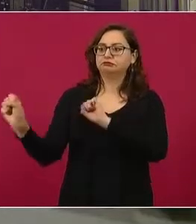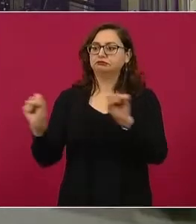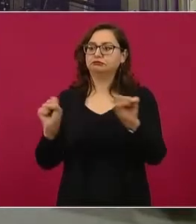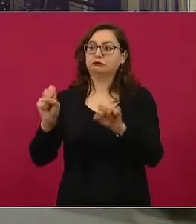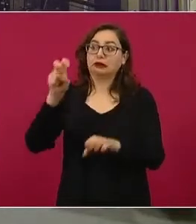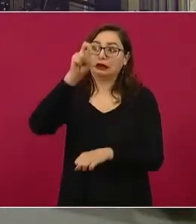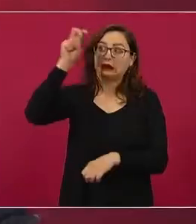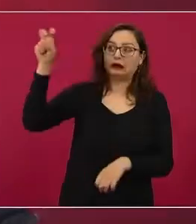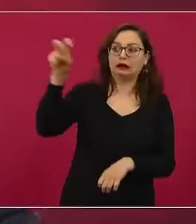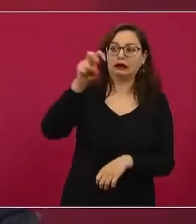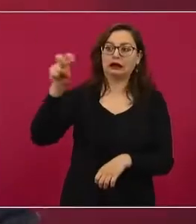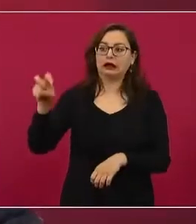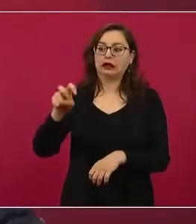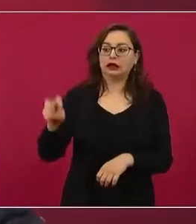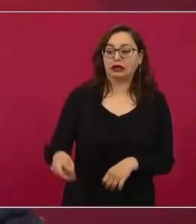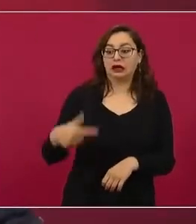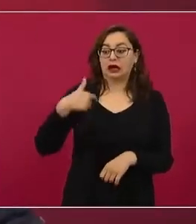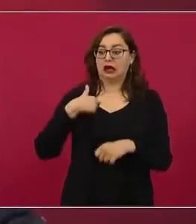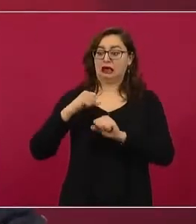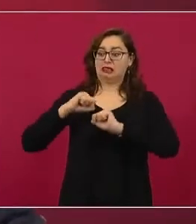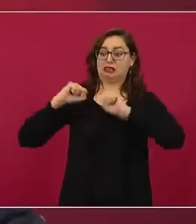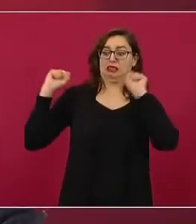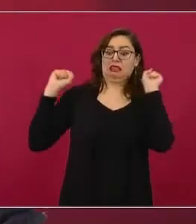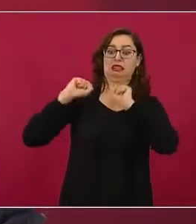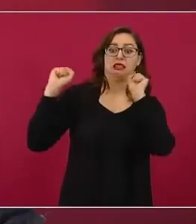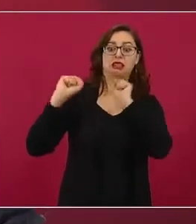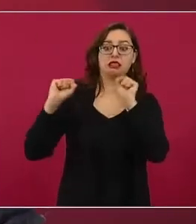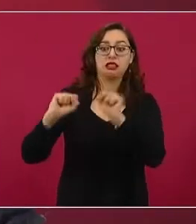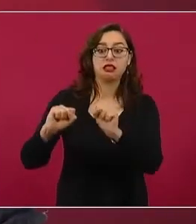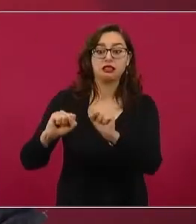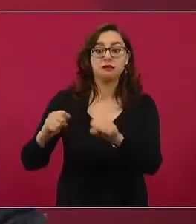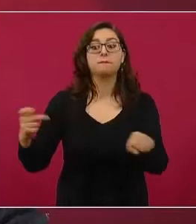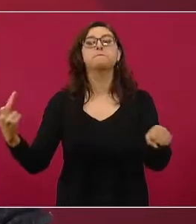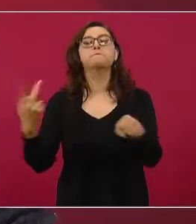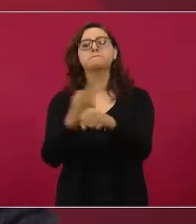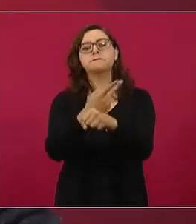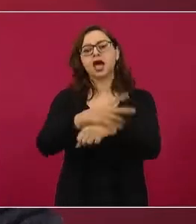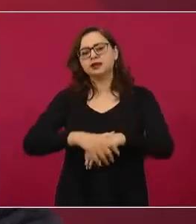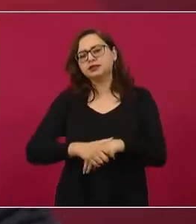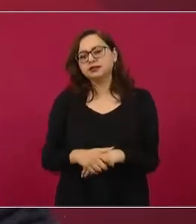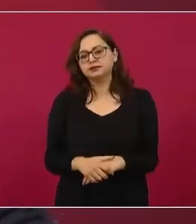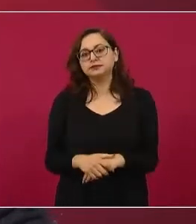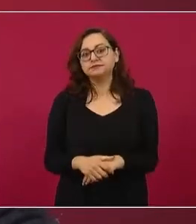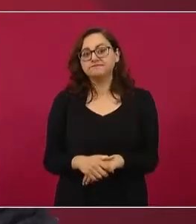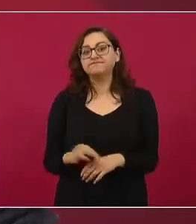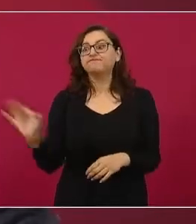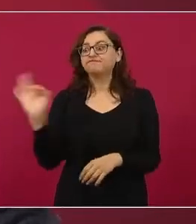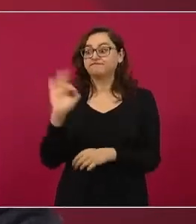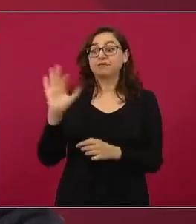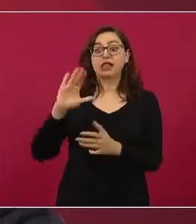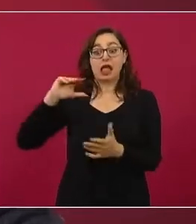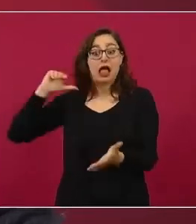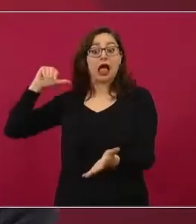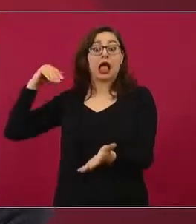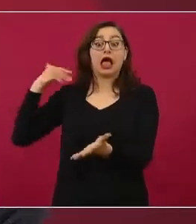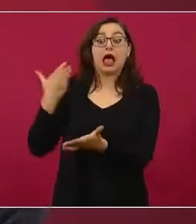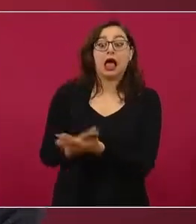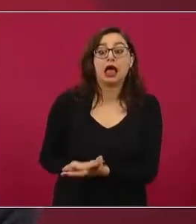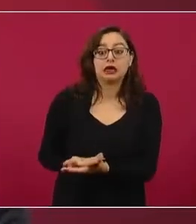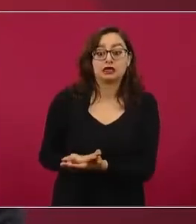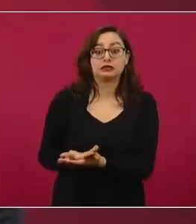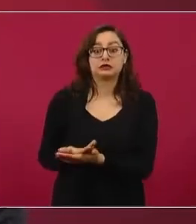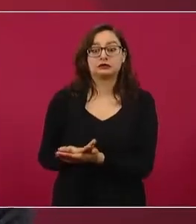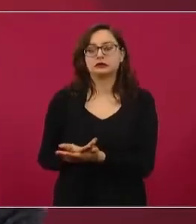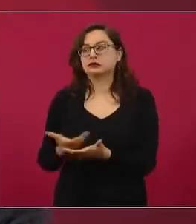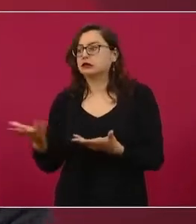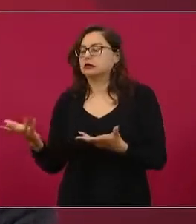intentando salir de un terremoto, lo que va a ocurrir es que nos podemos tropezar, podemos no atender